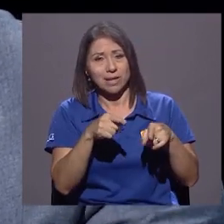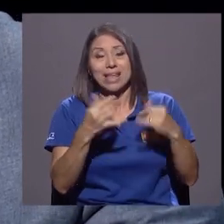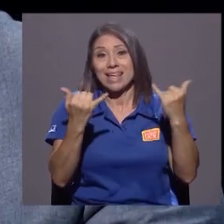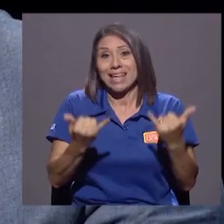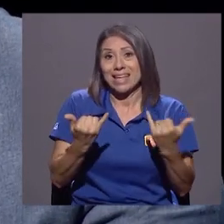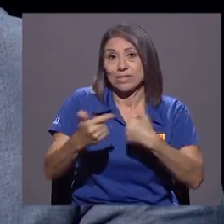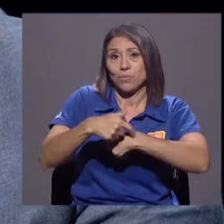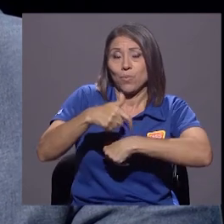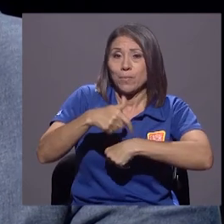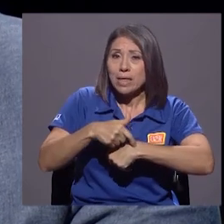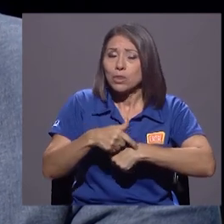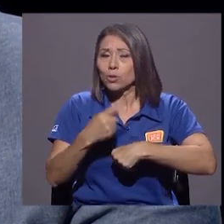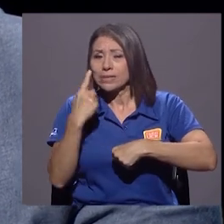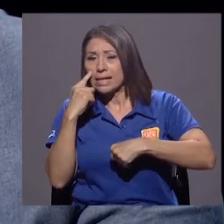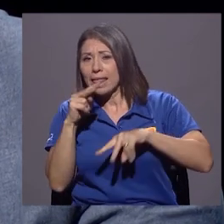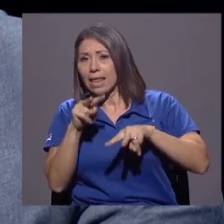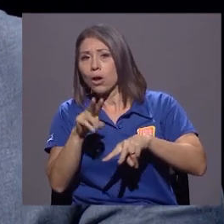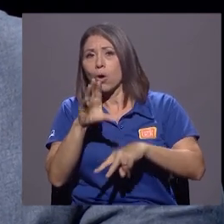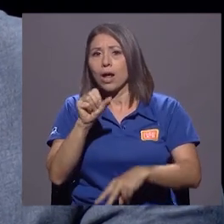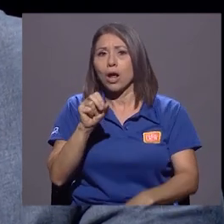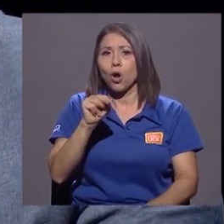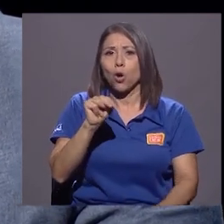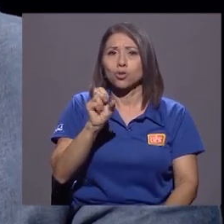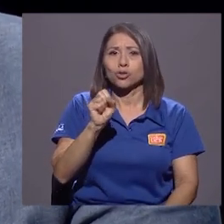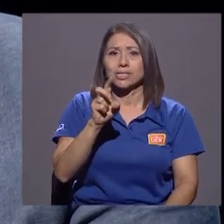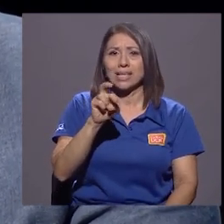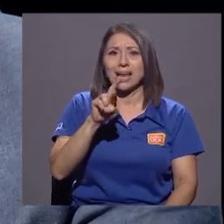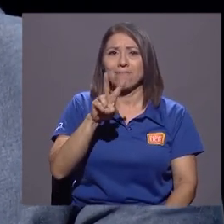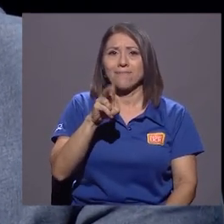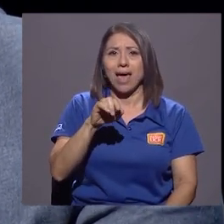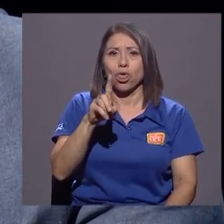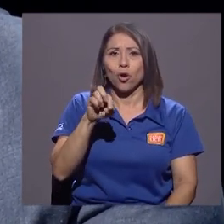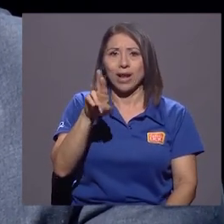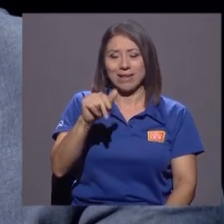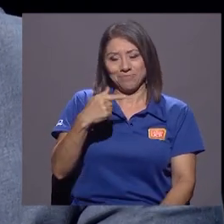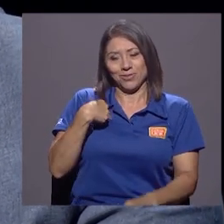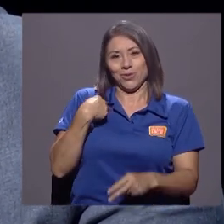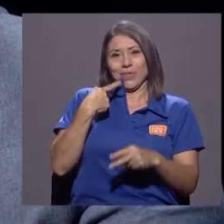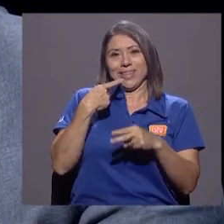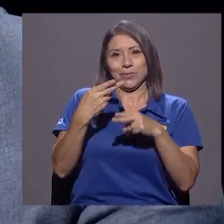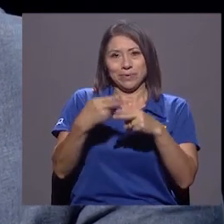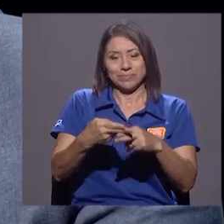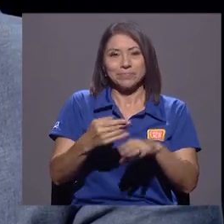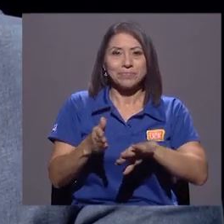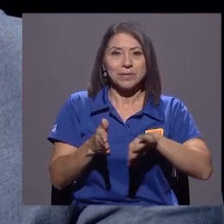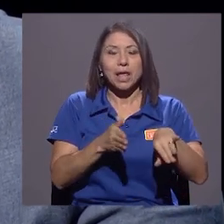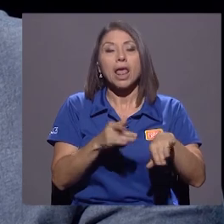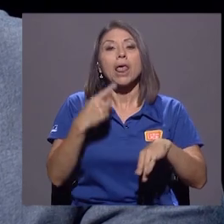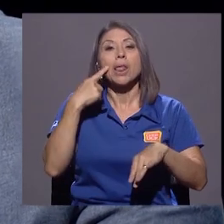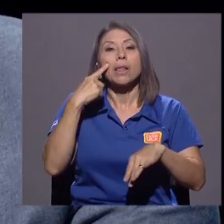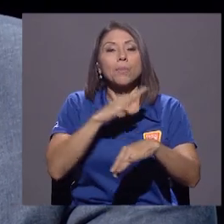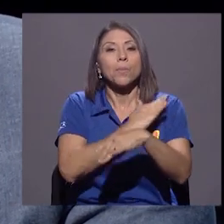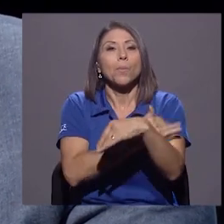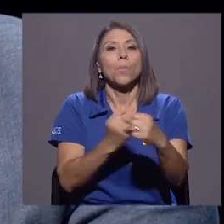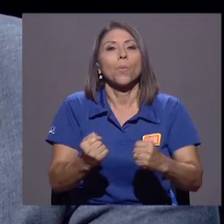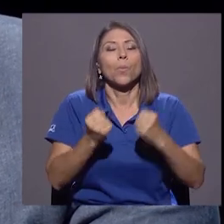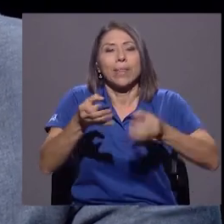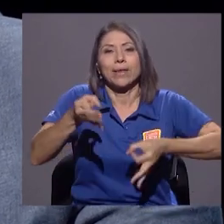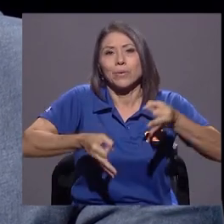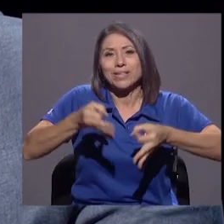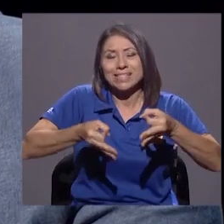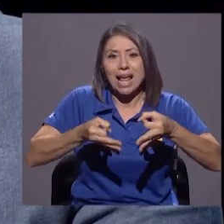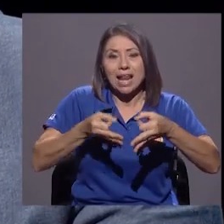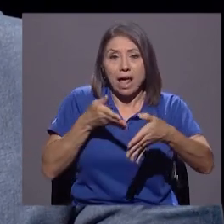se catalogó inclusive de conservadora. Esa etiqueta se la pongo yo. Luego saltamos a un poder judicial afectado por